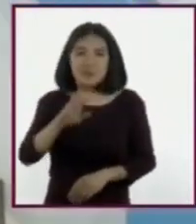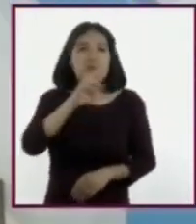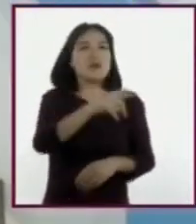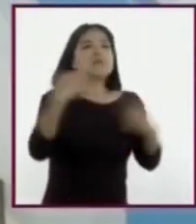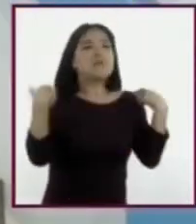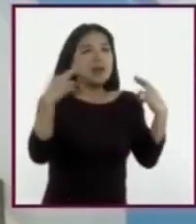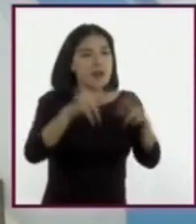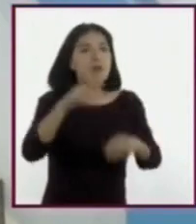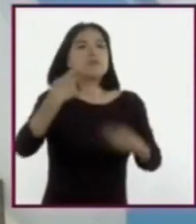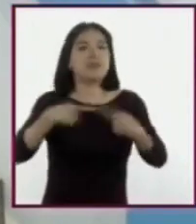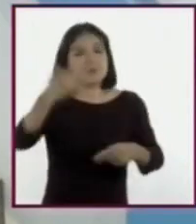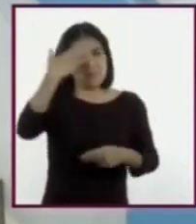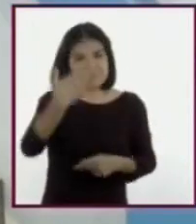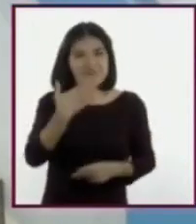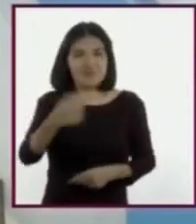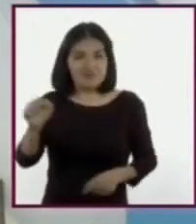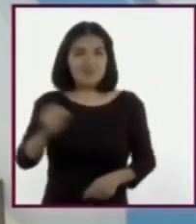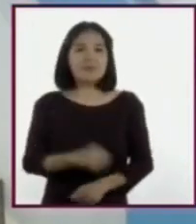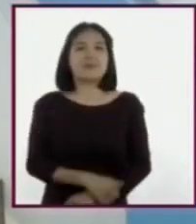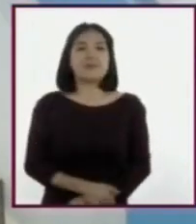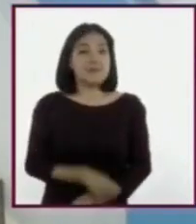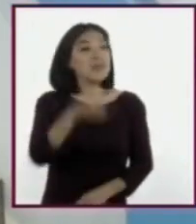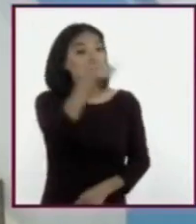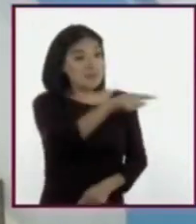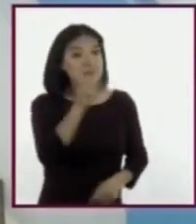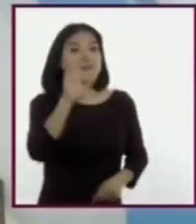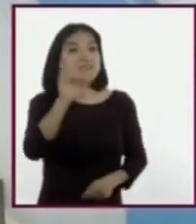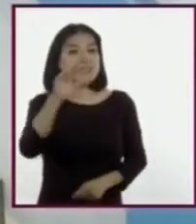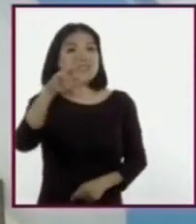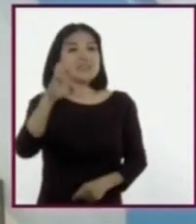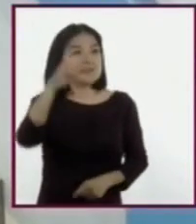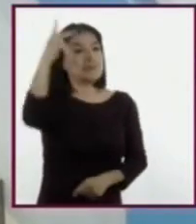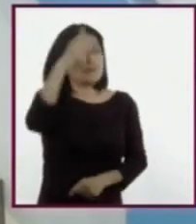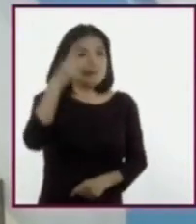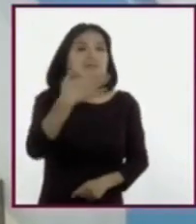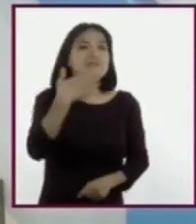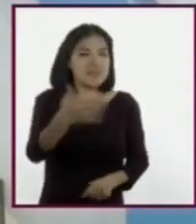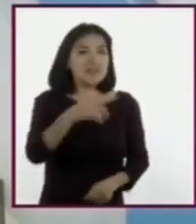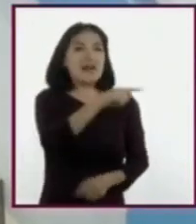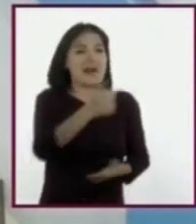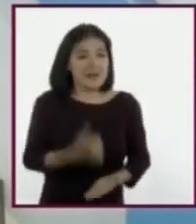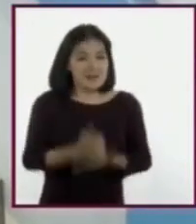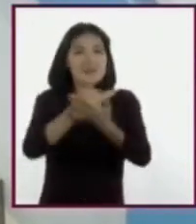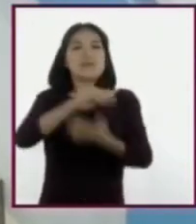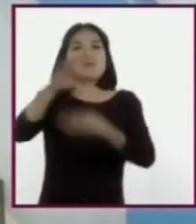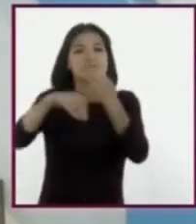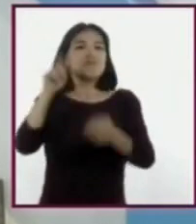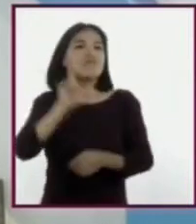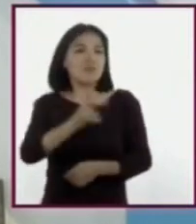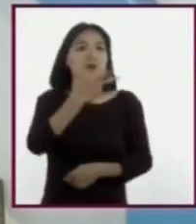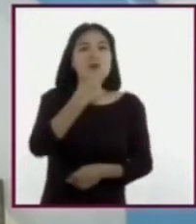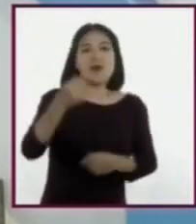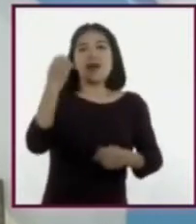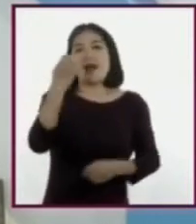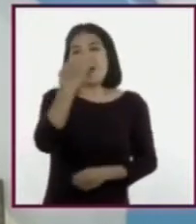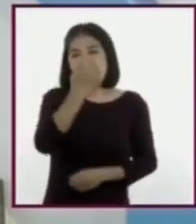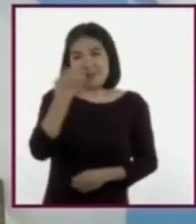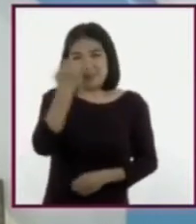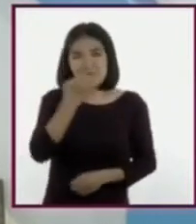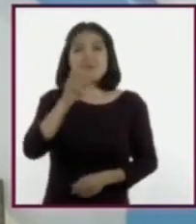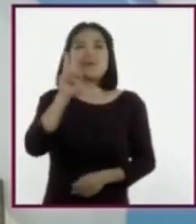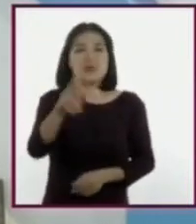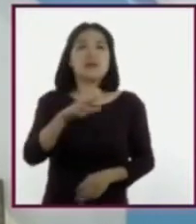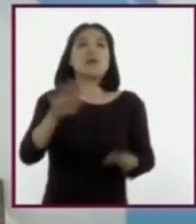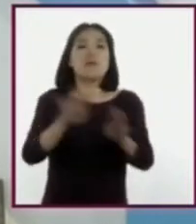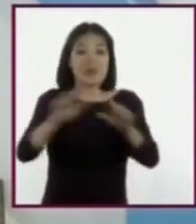La plática con Circe ha sido muy provechosa para todas y todos. Como se habrán dado cuenta, ser adolescente implica